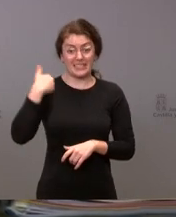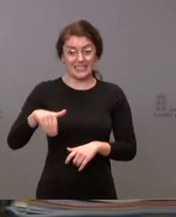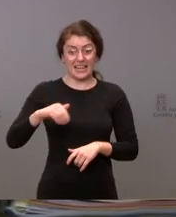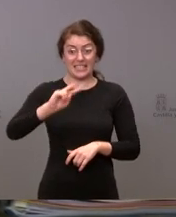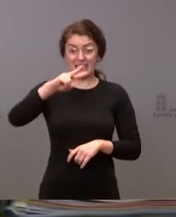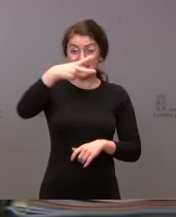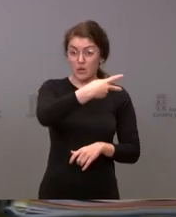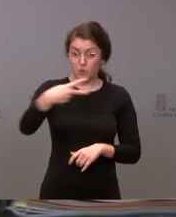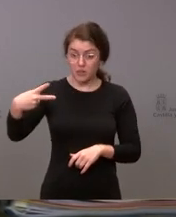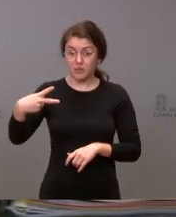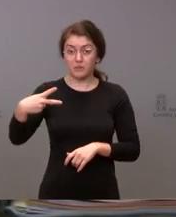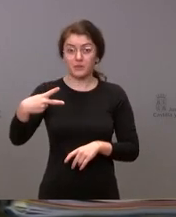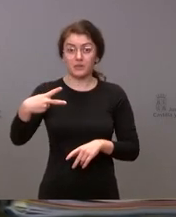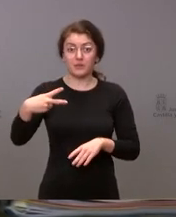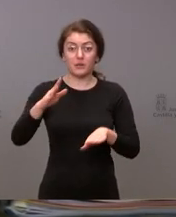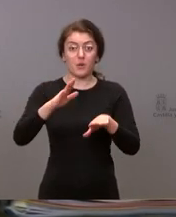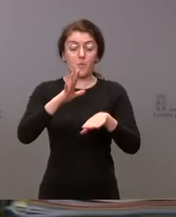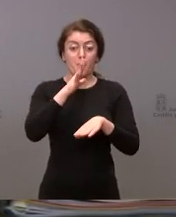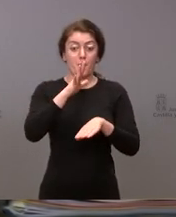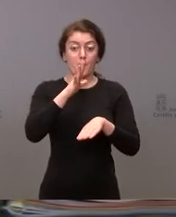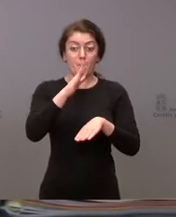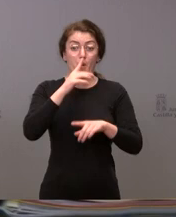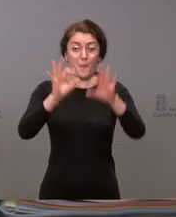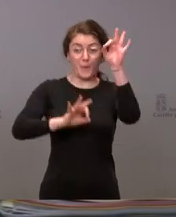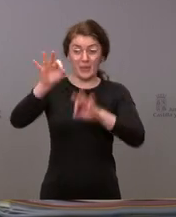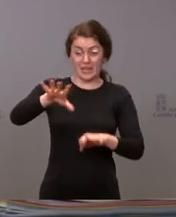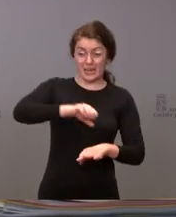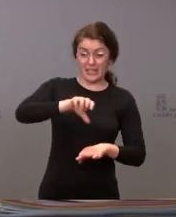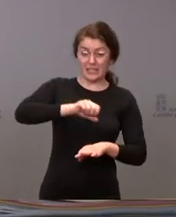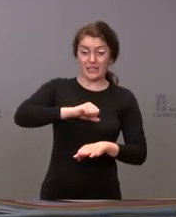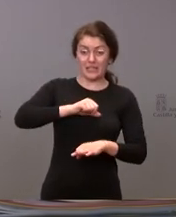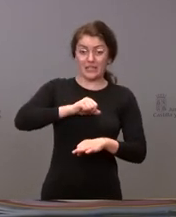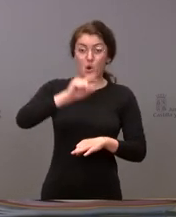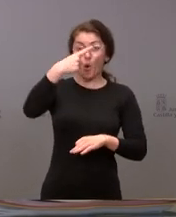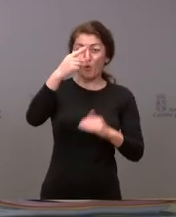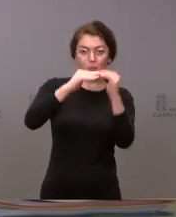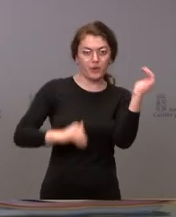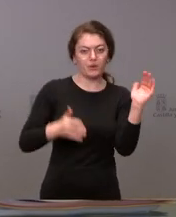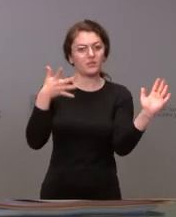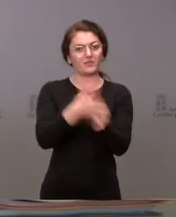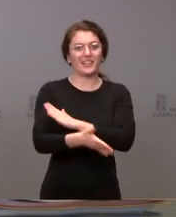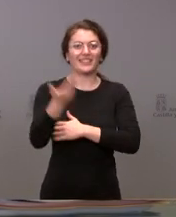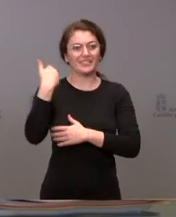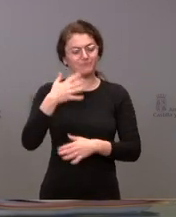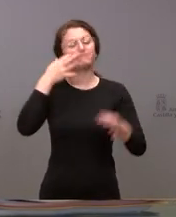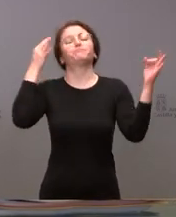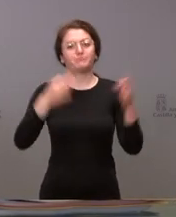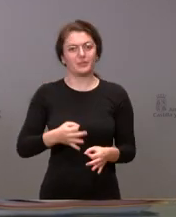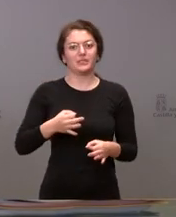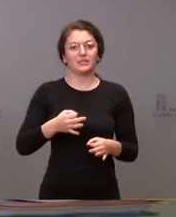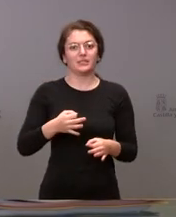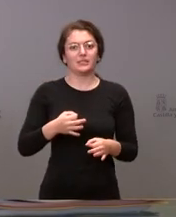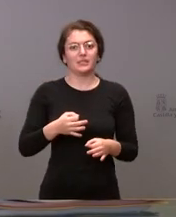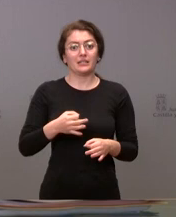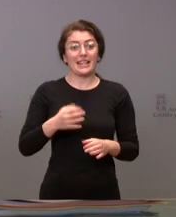semana en la cual el número reproductivo básico se encuentra por debajo de uno. Es decir, que podríamos afirmar, sin temor a equivocarnos, que la